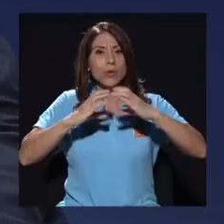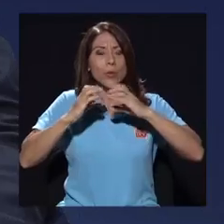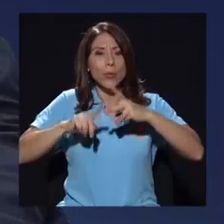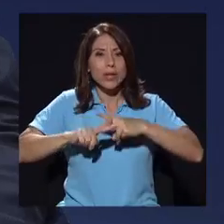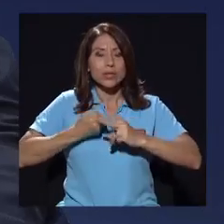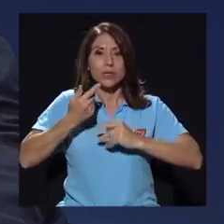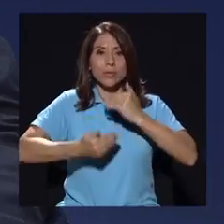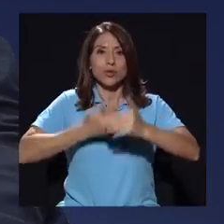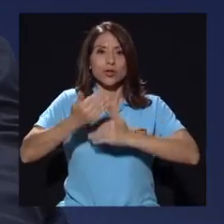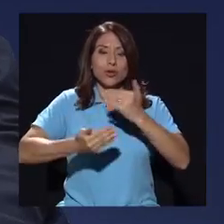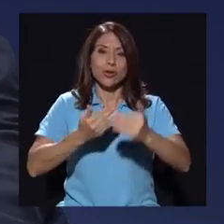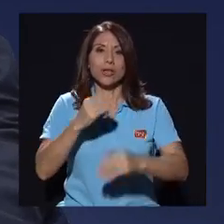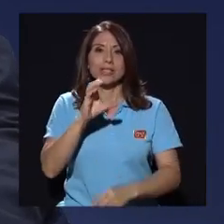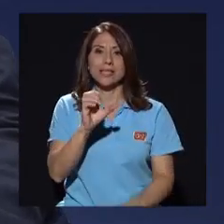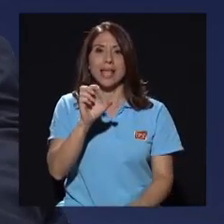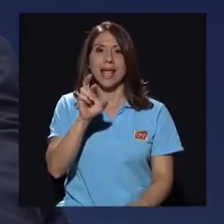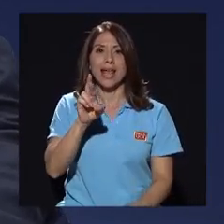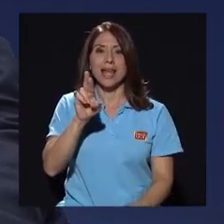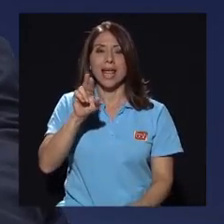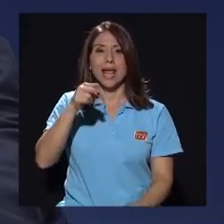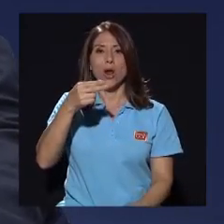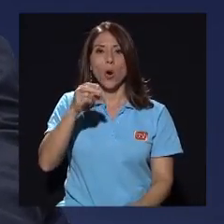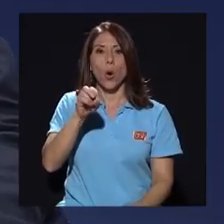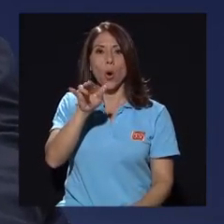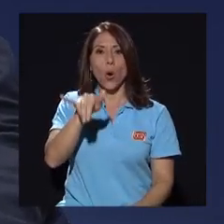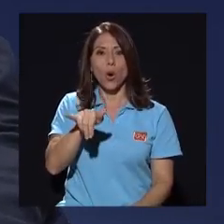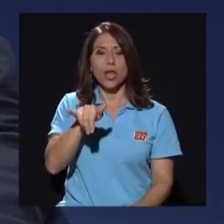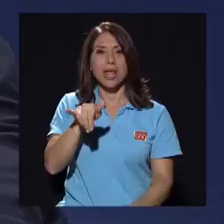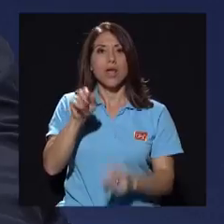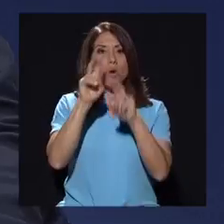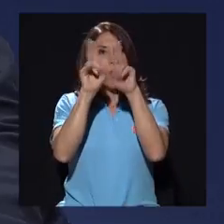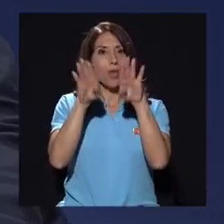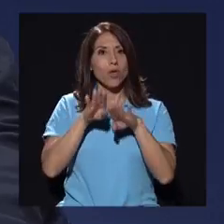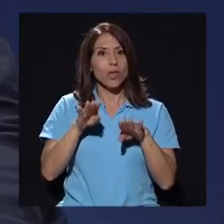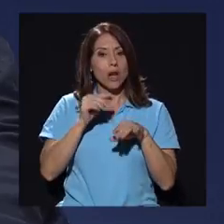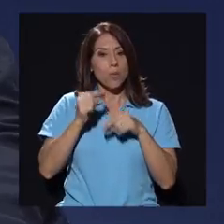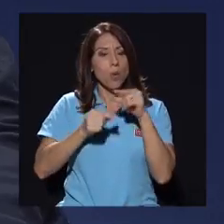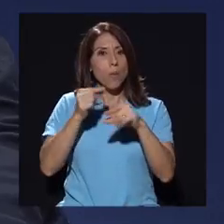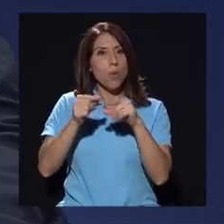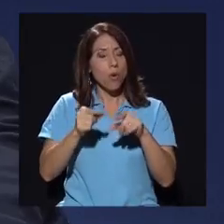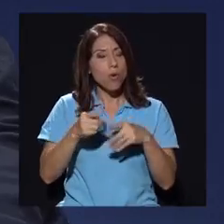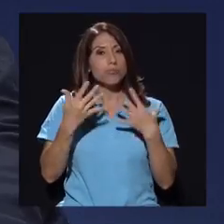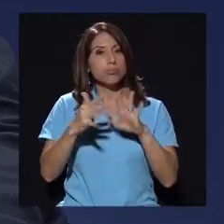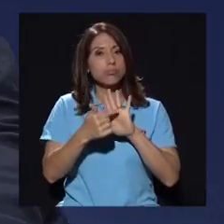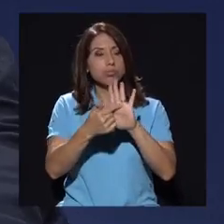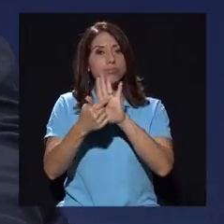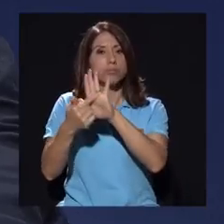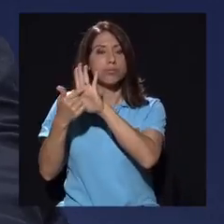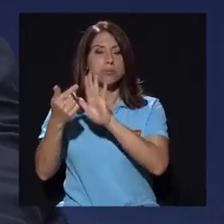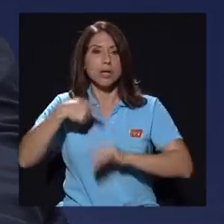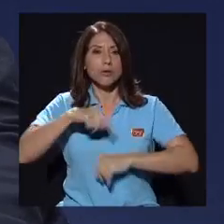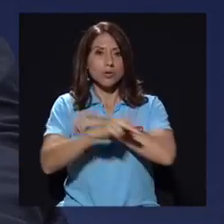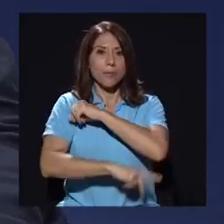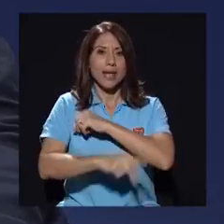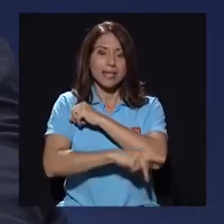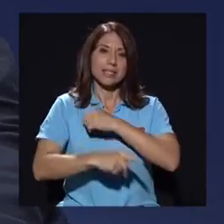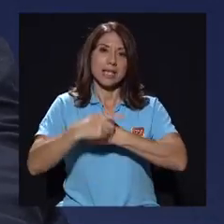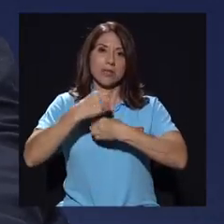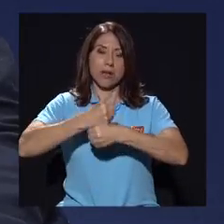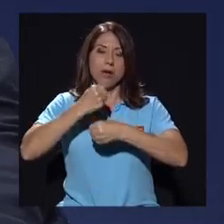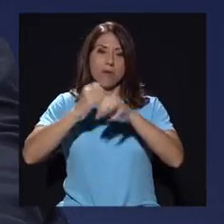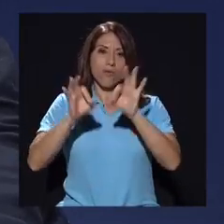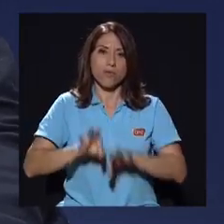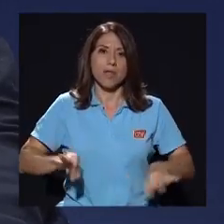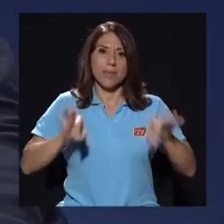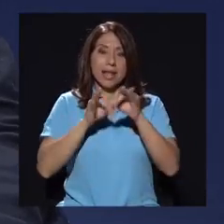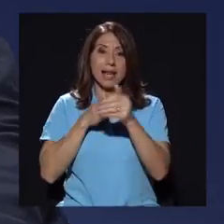inició este proceso, que fue Cere Hoy, un medio digital que poco a poco ha venido sobresaliendo en nuestro país y realizando un trabajo fundamental